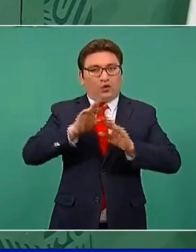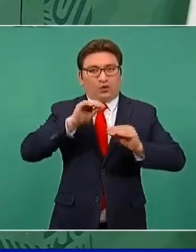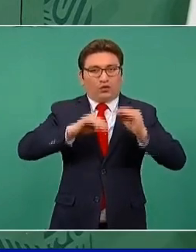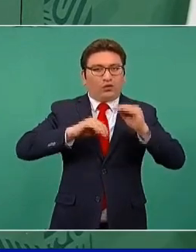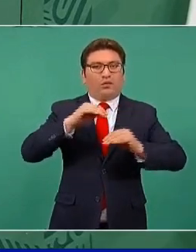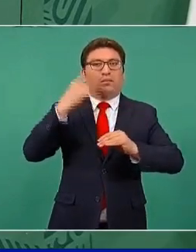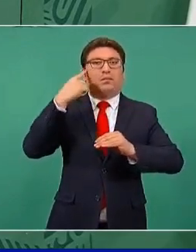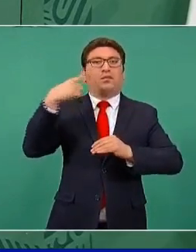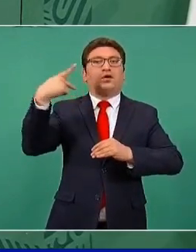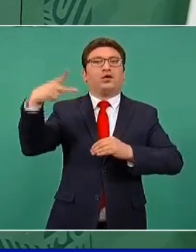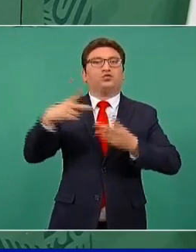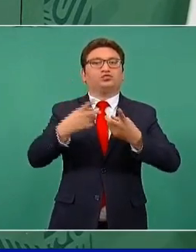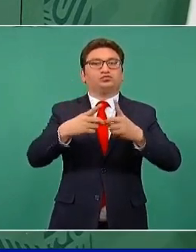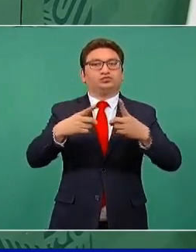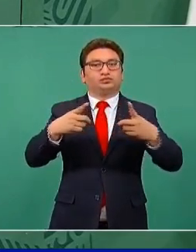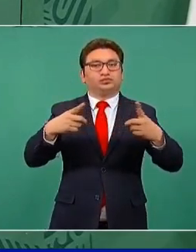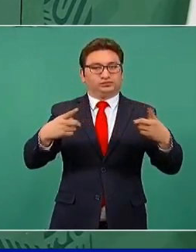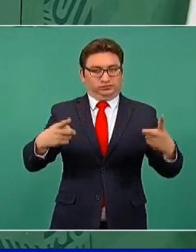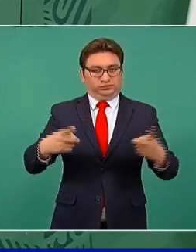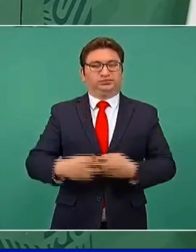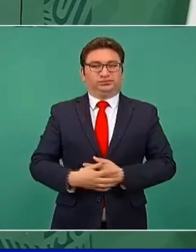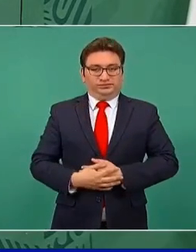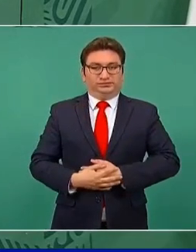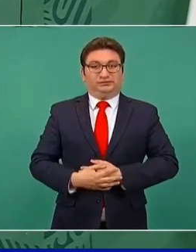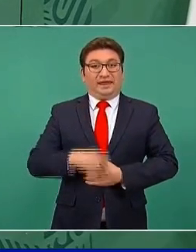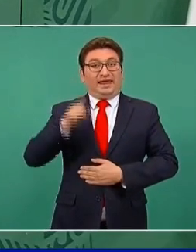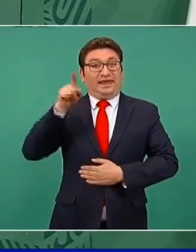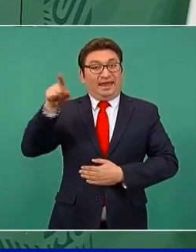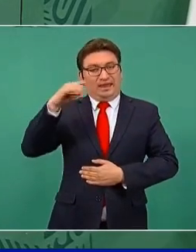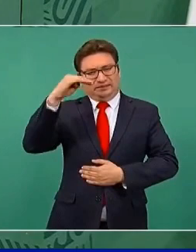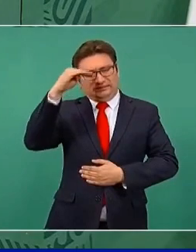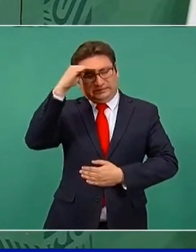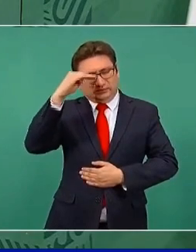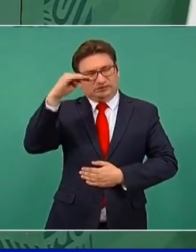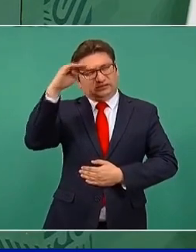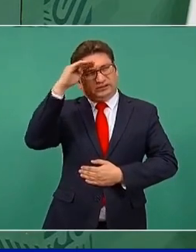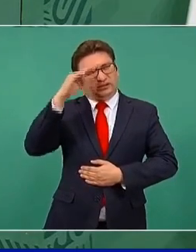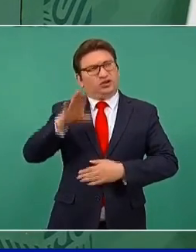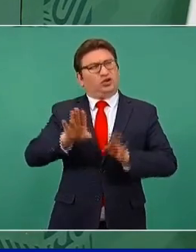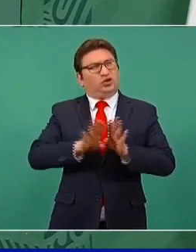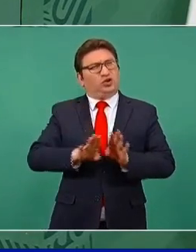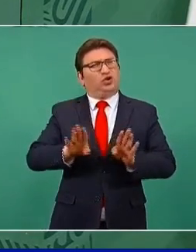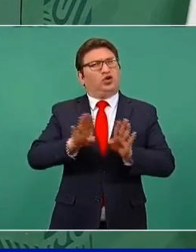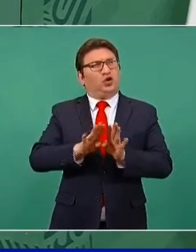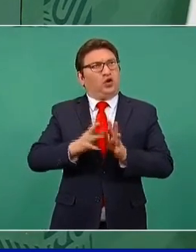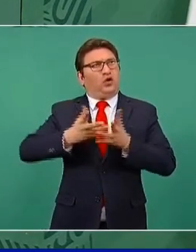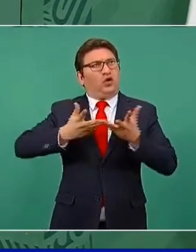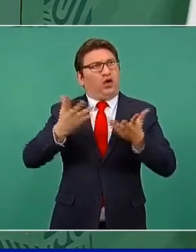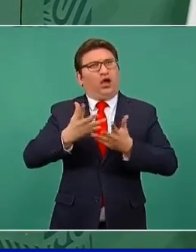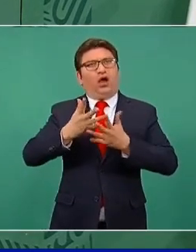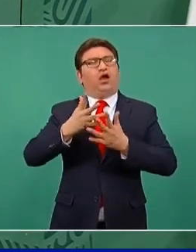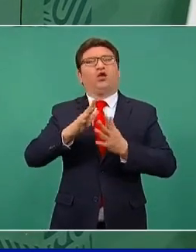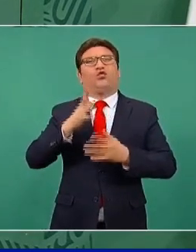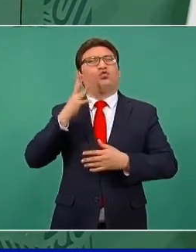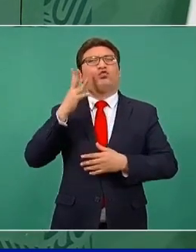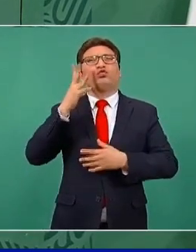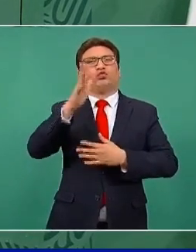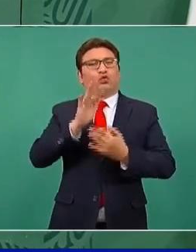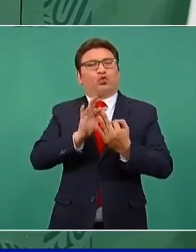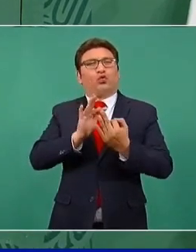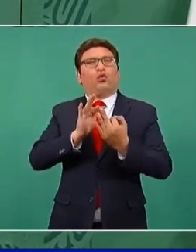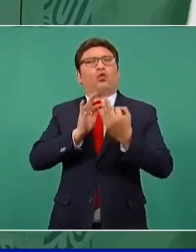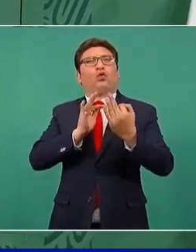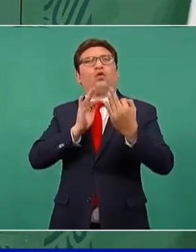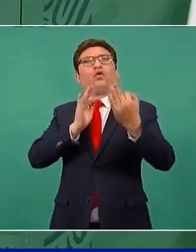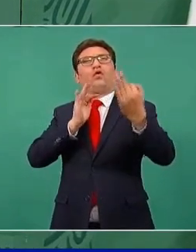planean para el corto, para el mediano, para el largo plazo,